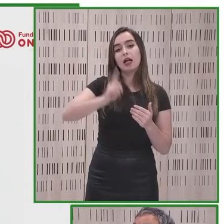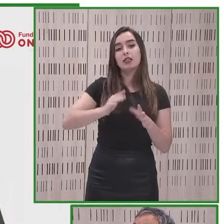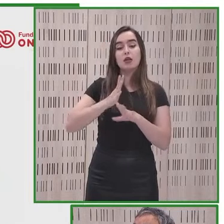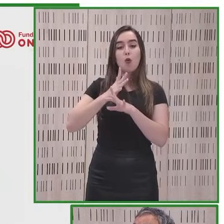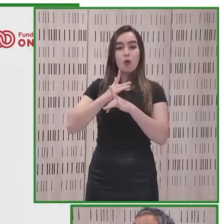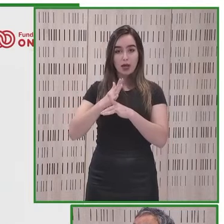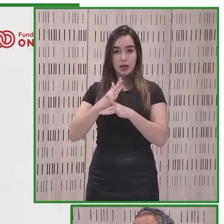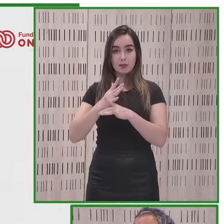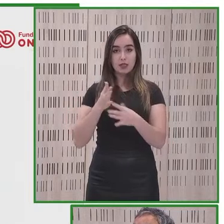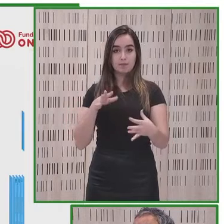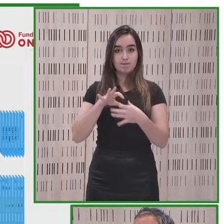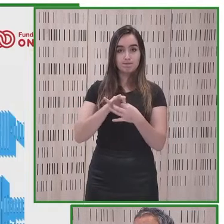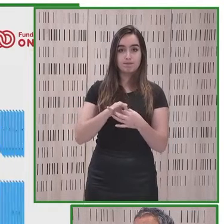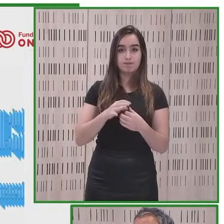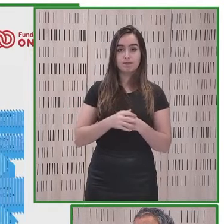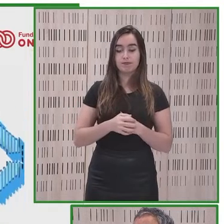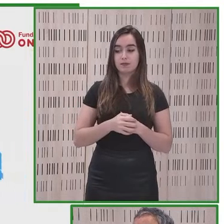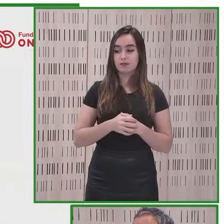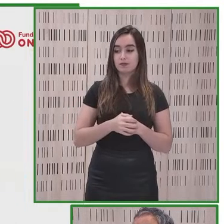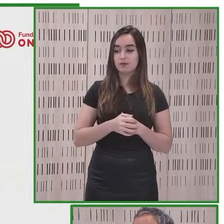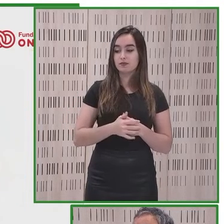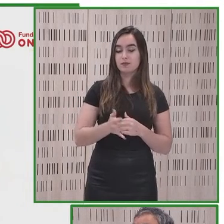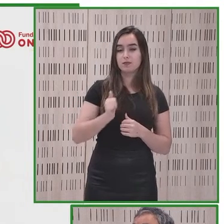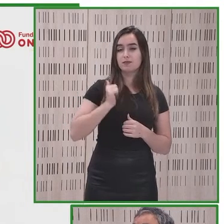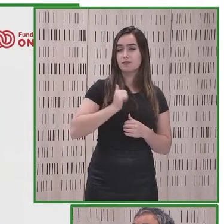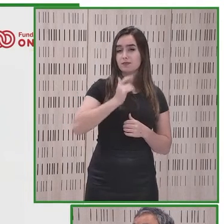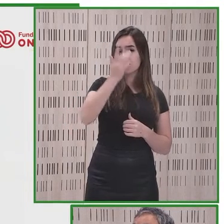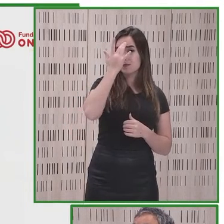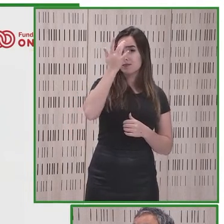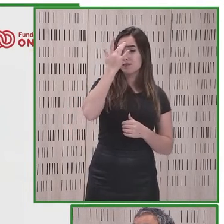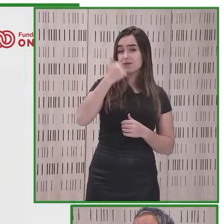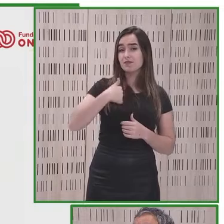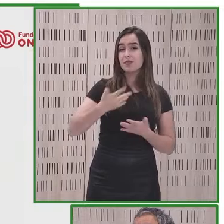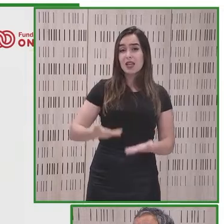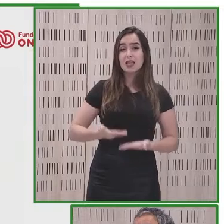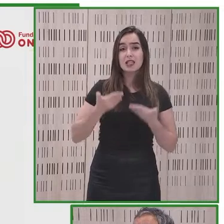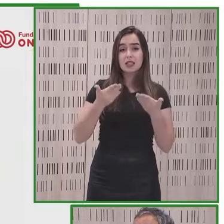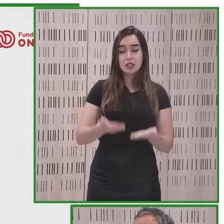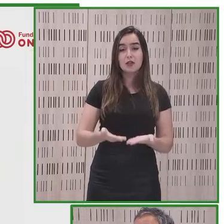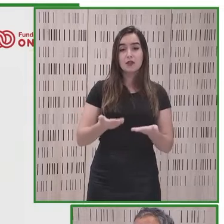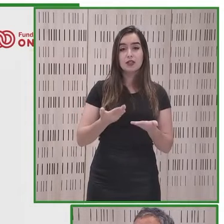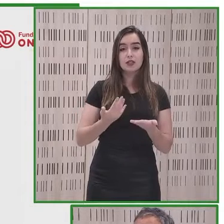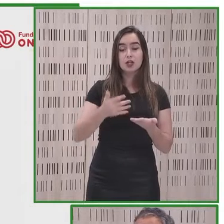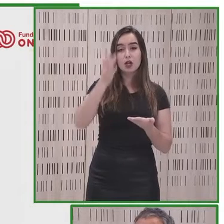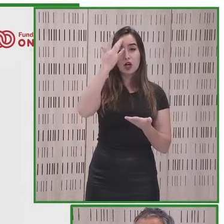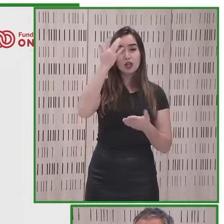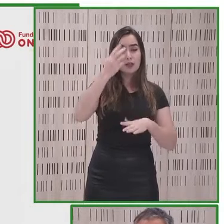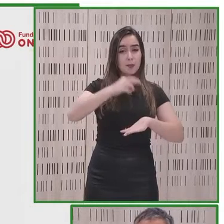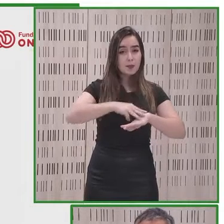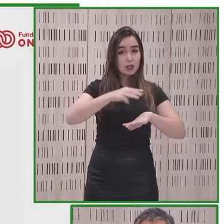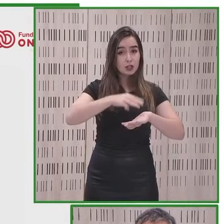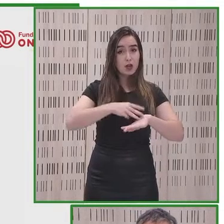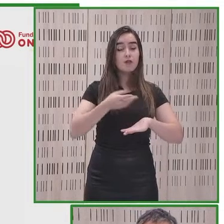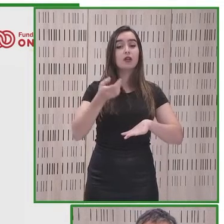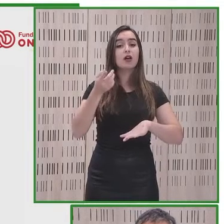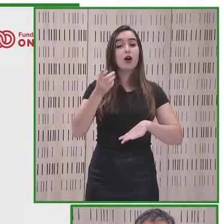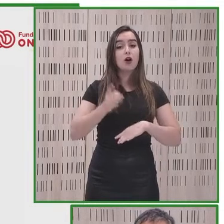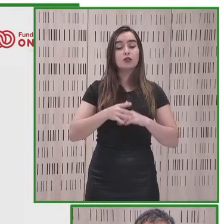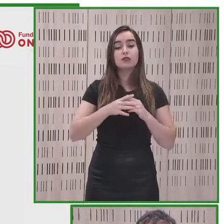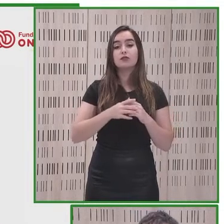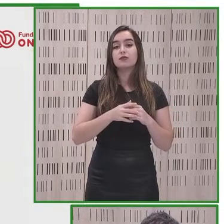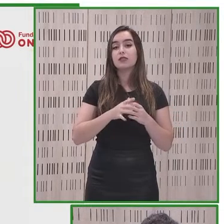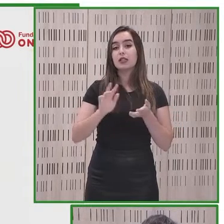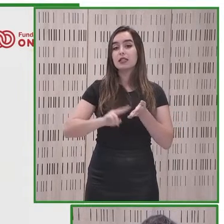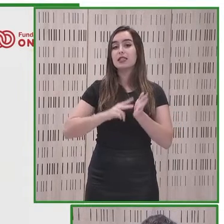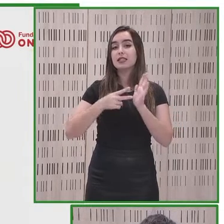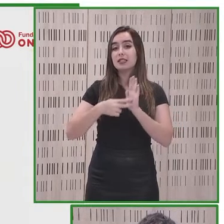la inteligencia artificial está incluida a través de los servicios cognitivos de Microsoft mientras que también se ha desarrollado un